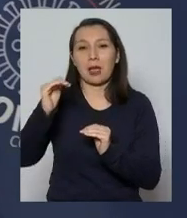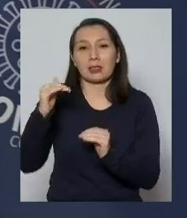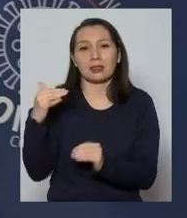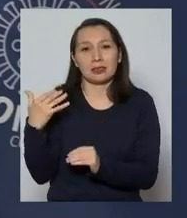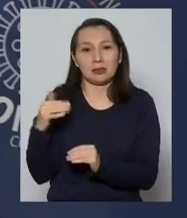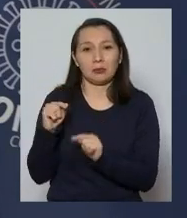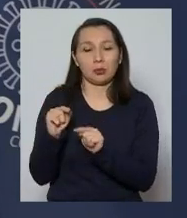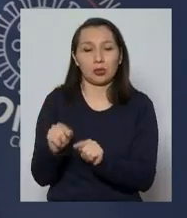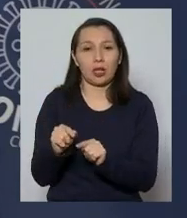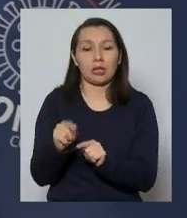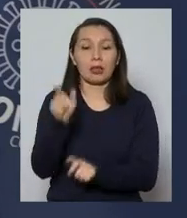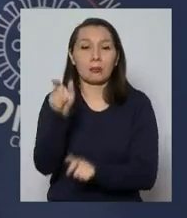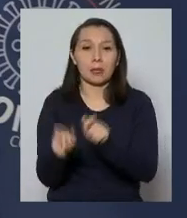significativo de los casos los casos